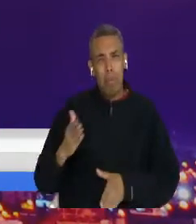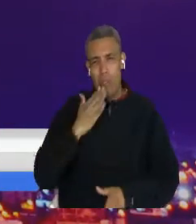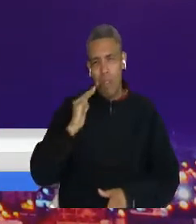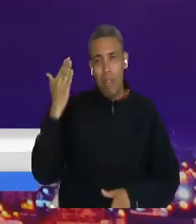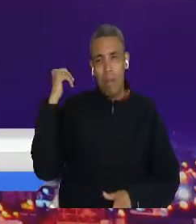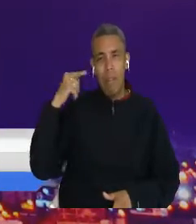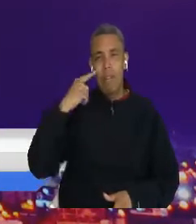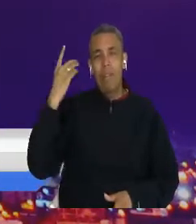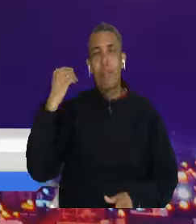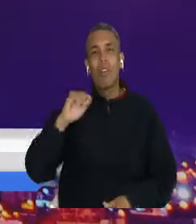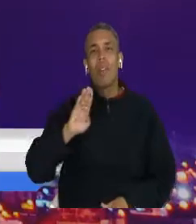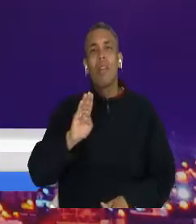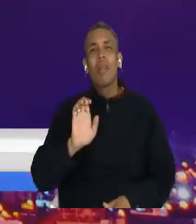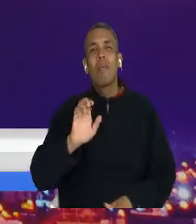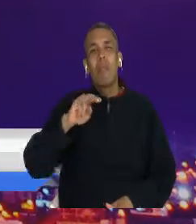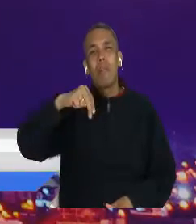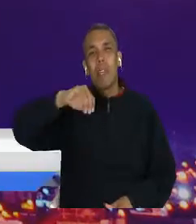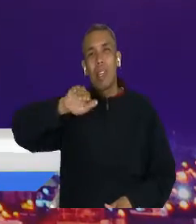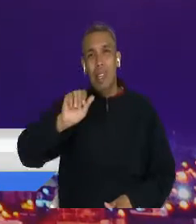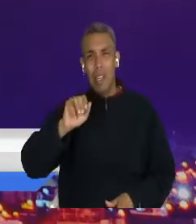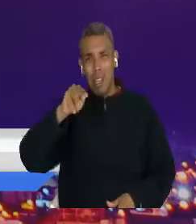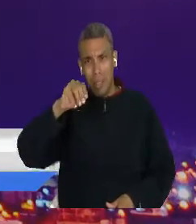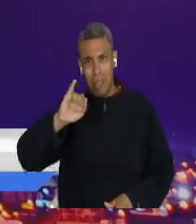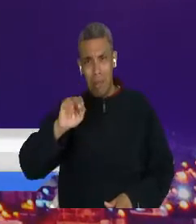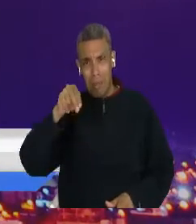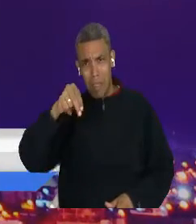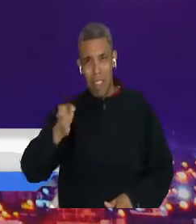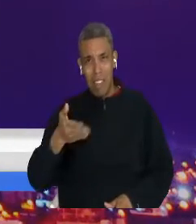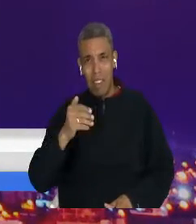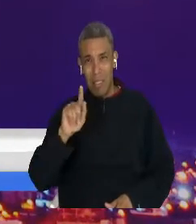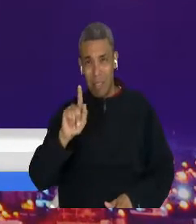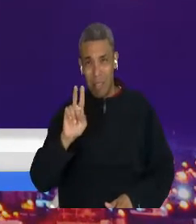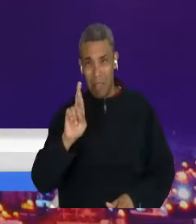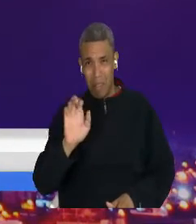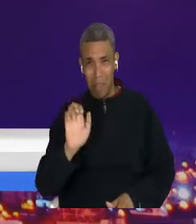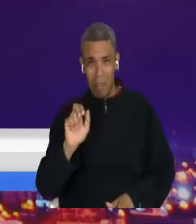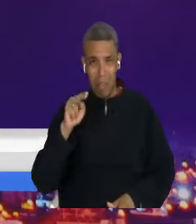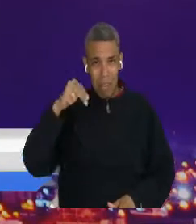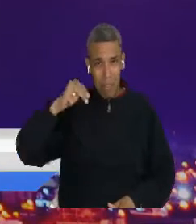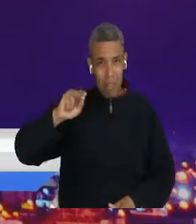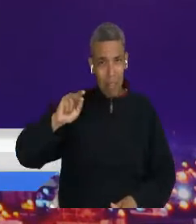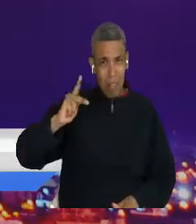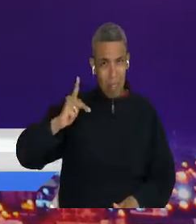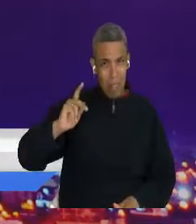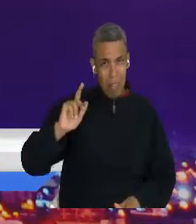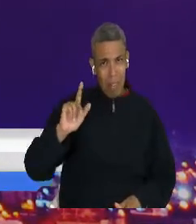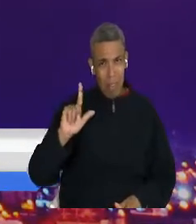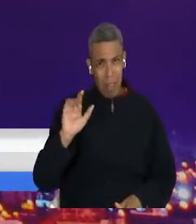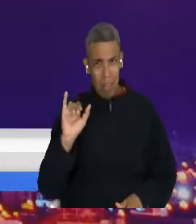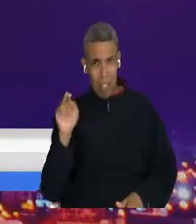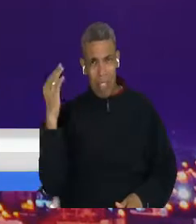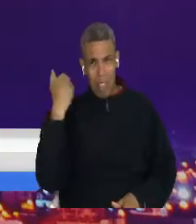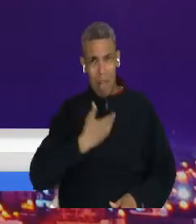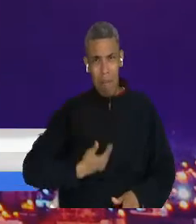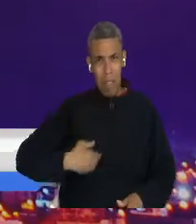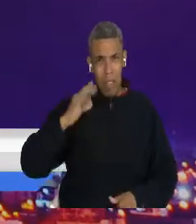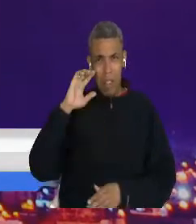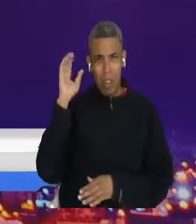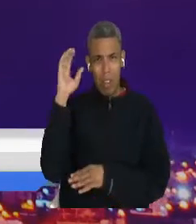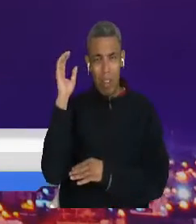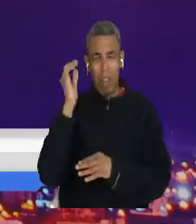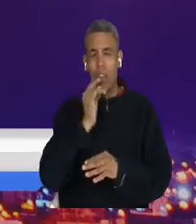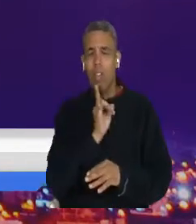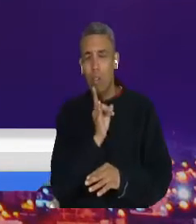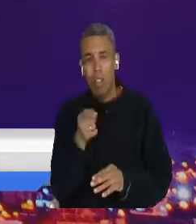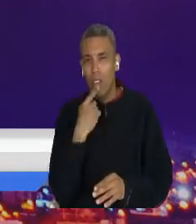el futuro. Es poder brindarles las garantías, las condiciones y las oportunidades para que puedan salir adelante. Hoy Colombia